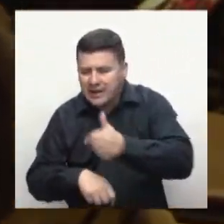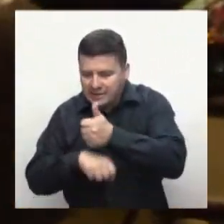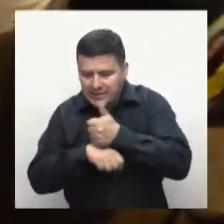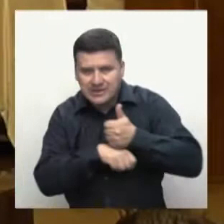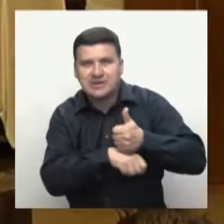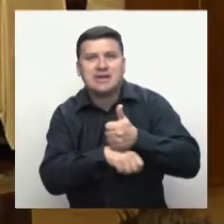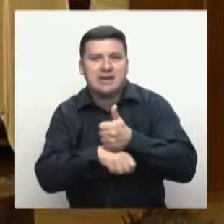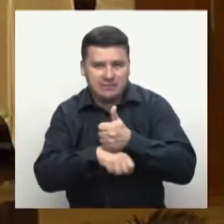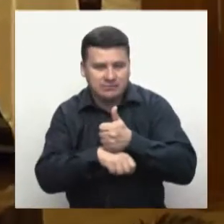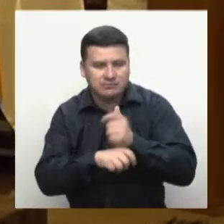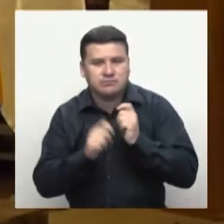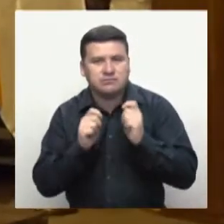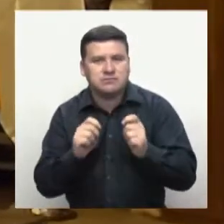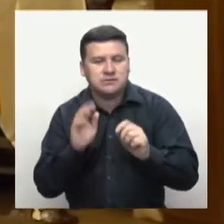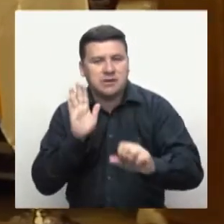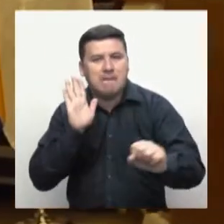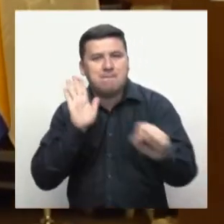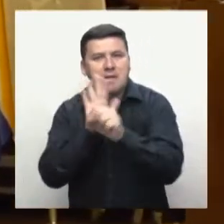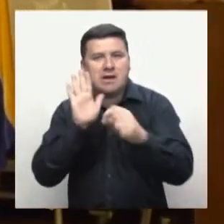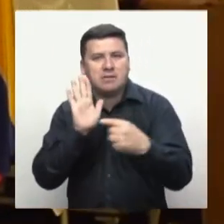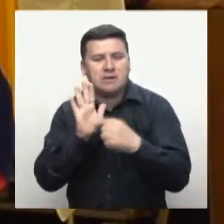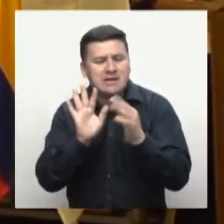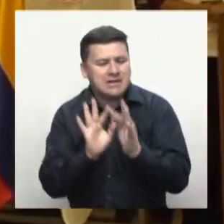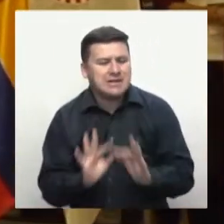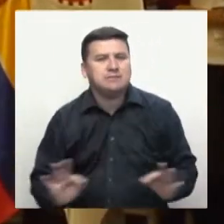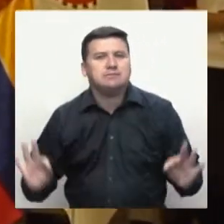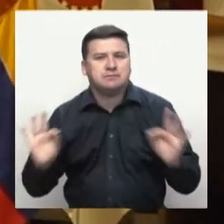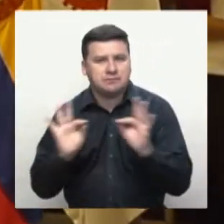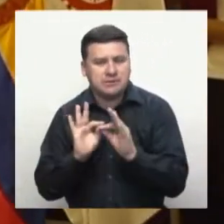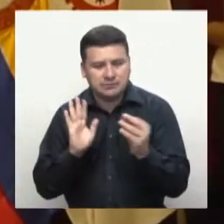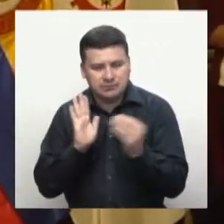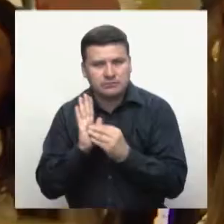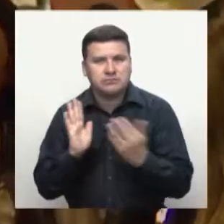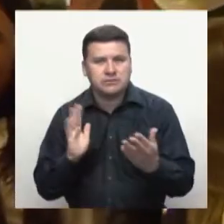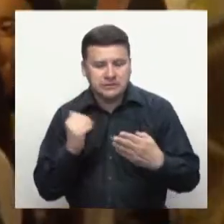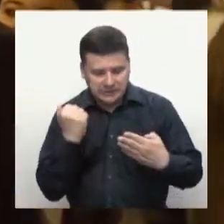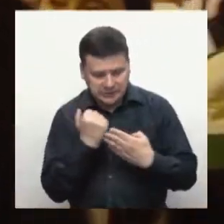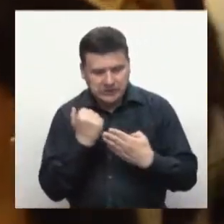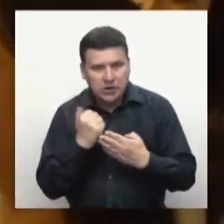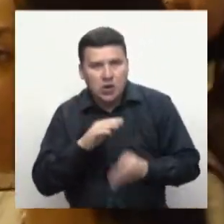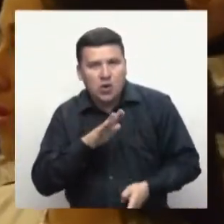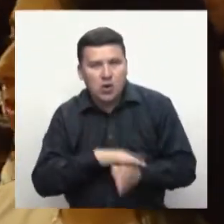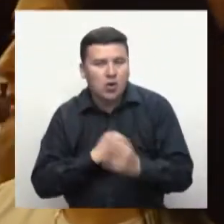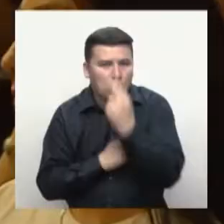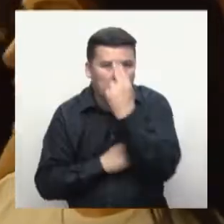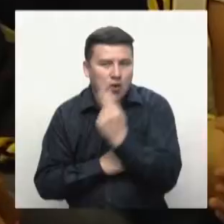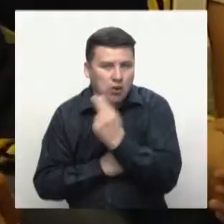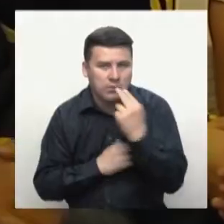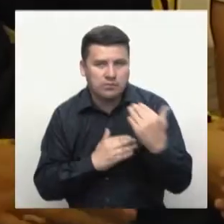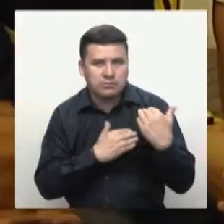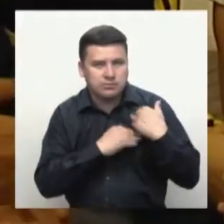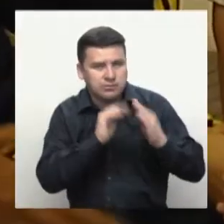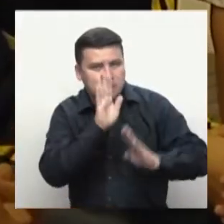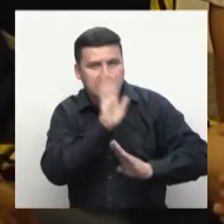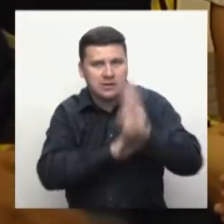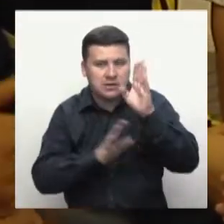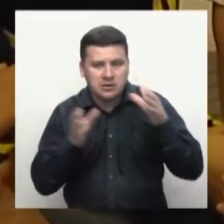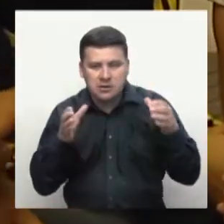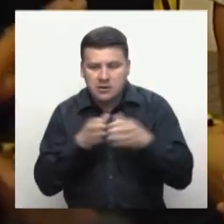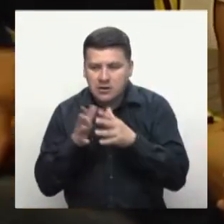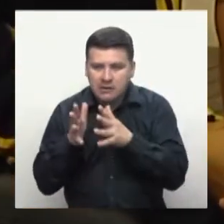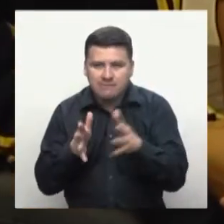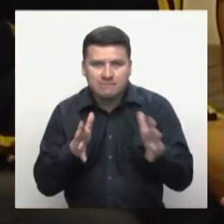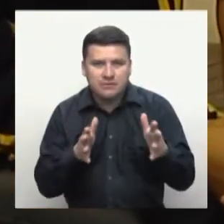evento que es fundamental para que el SENA siga cumpliendo la función de desarrollo, formación y competitividad que cumple en el país.